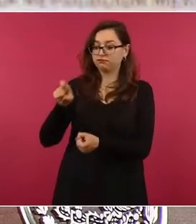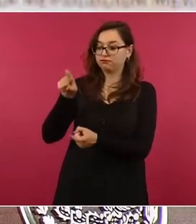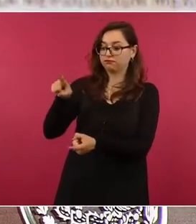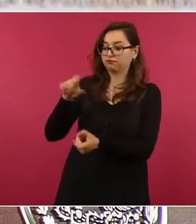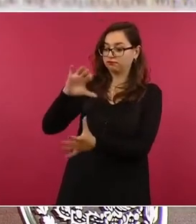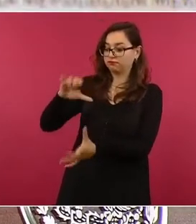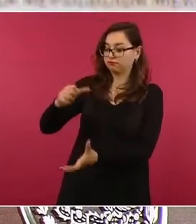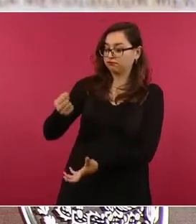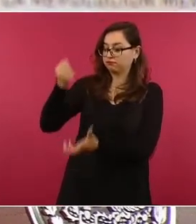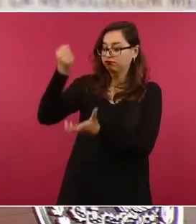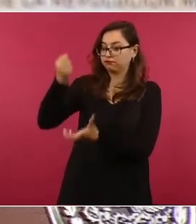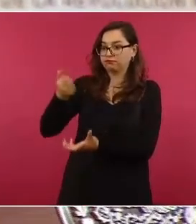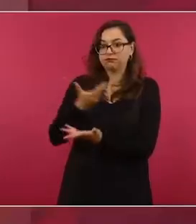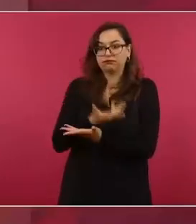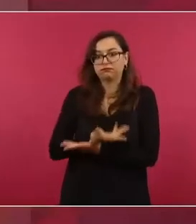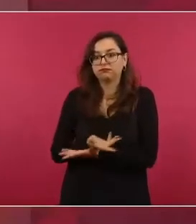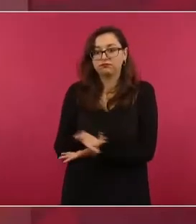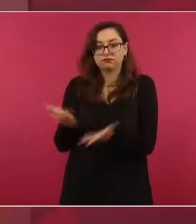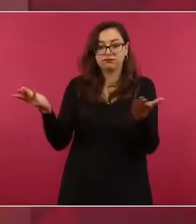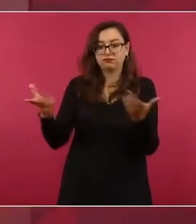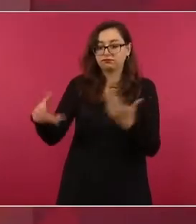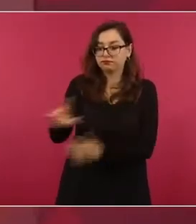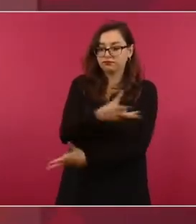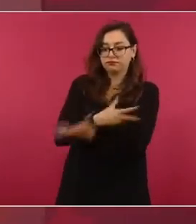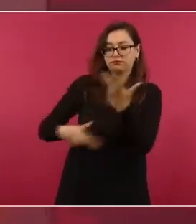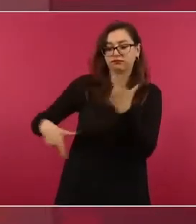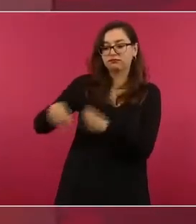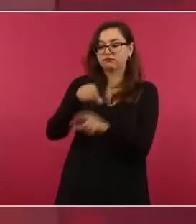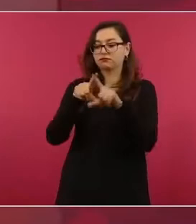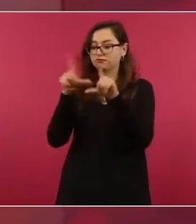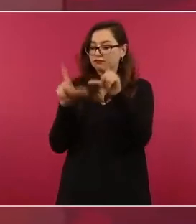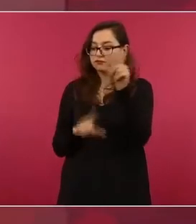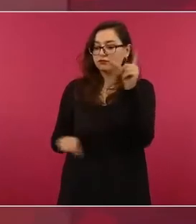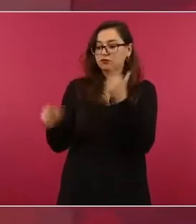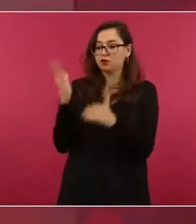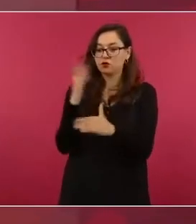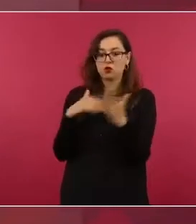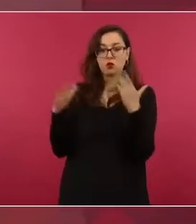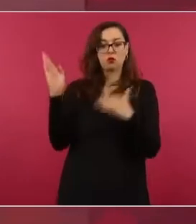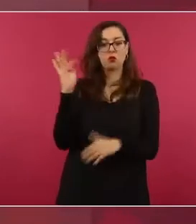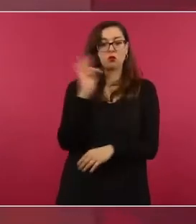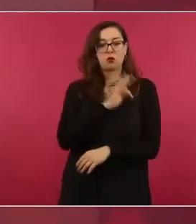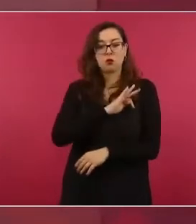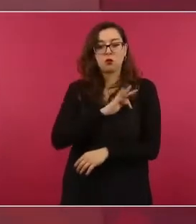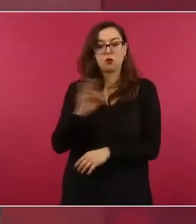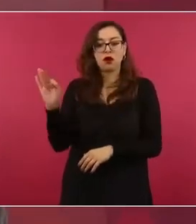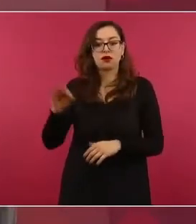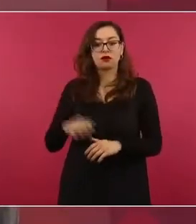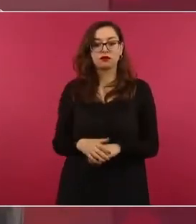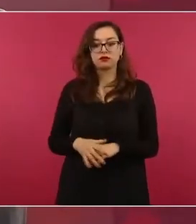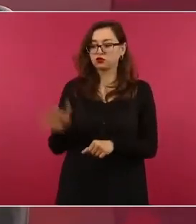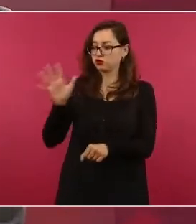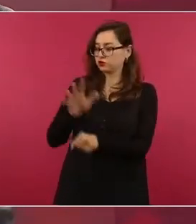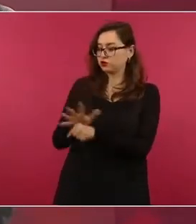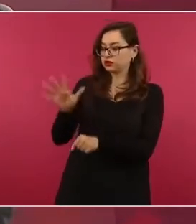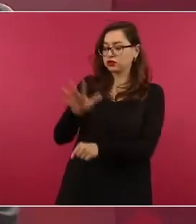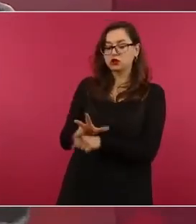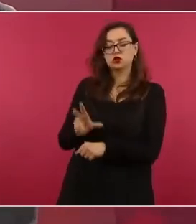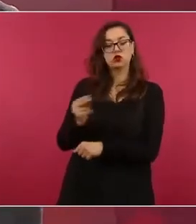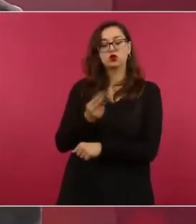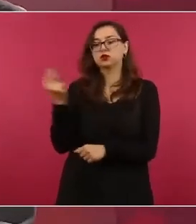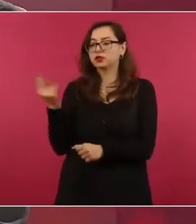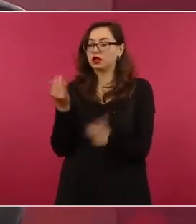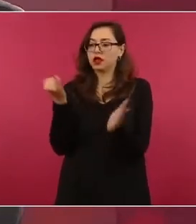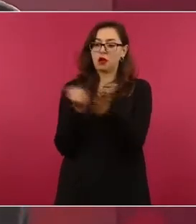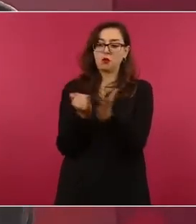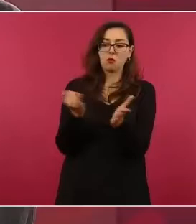Si no hay corrupción, el presupuesto alcanza, no hace falta aumentar impuestos, no hace falta